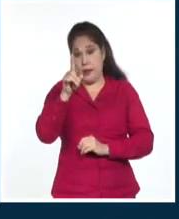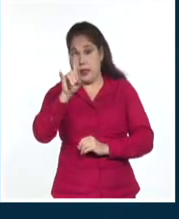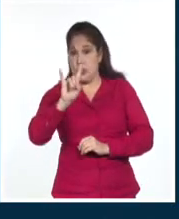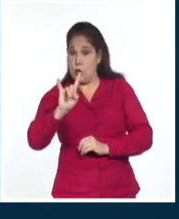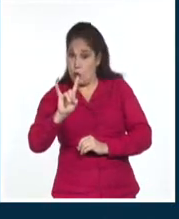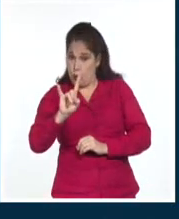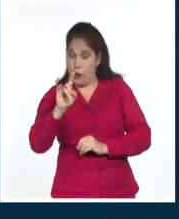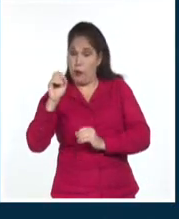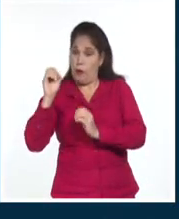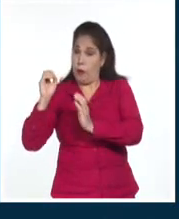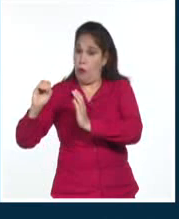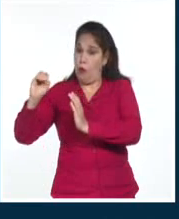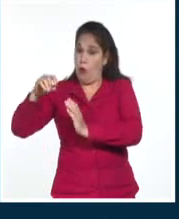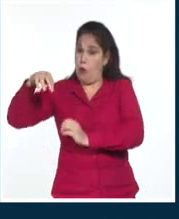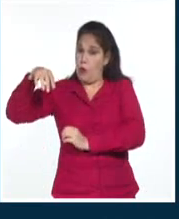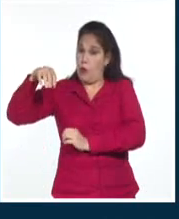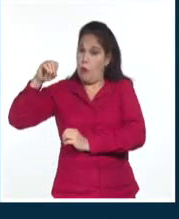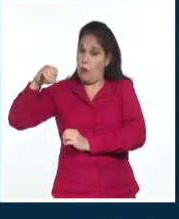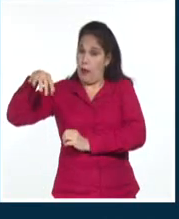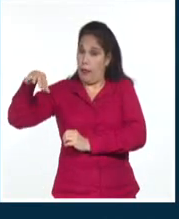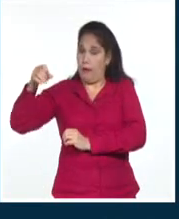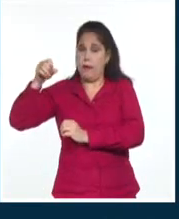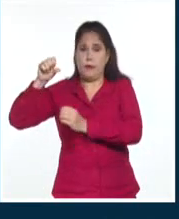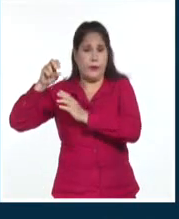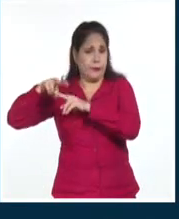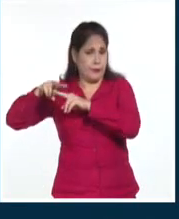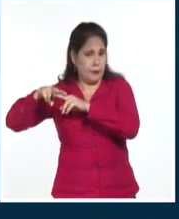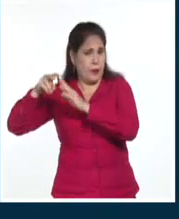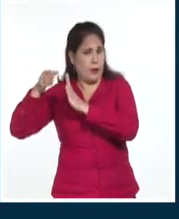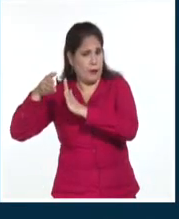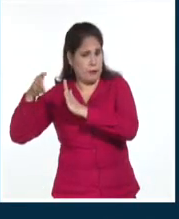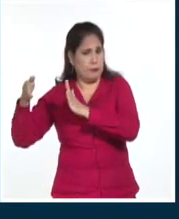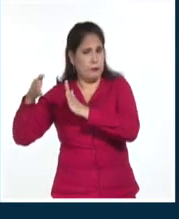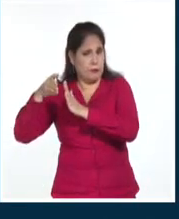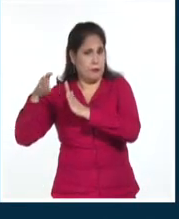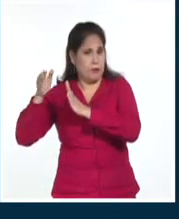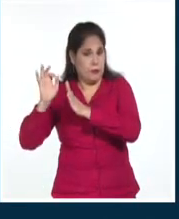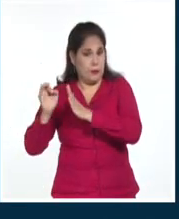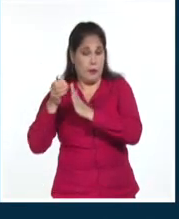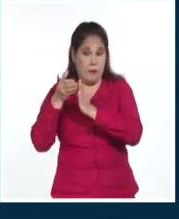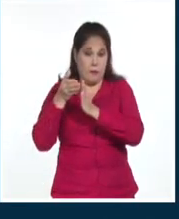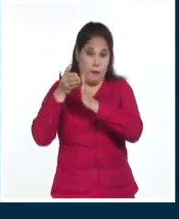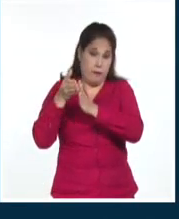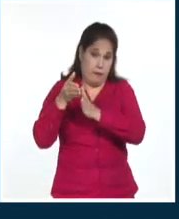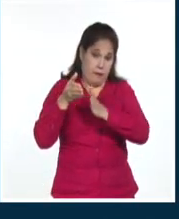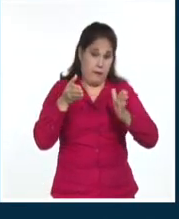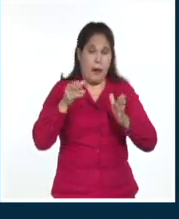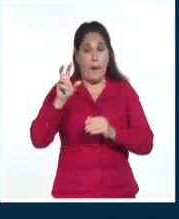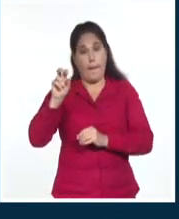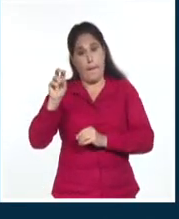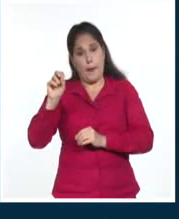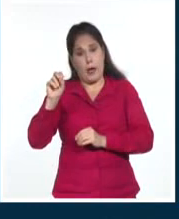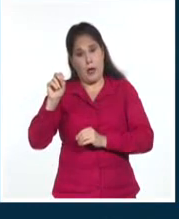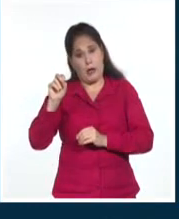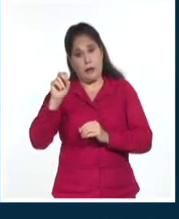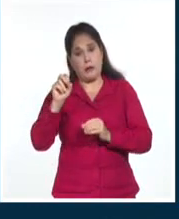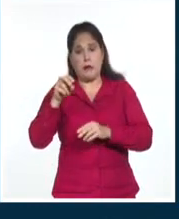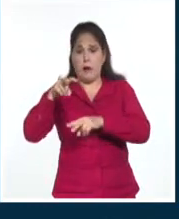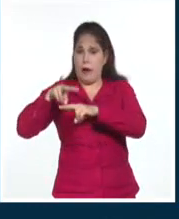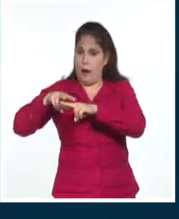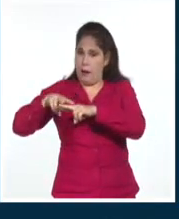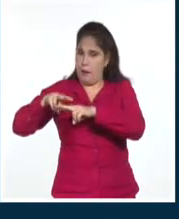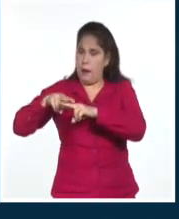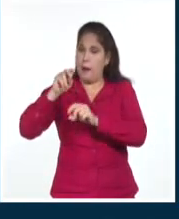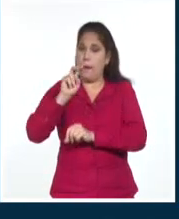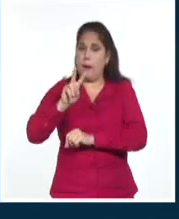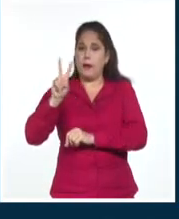grados Celsius en la zona interior de las provincias occidentales llegando hasta 20 en la Habana y